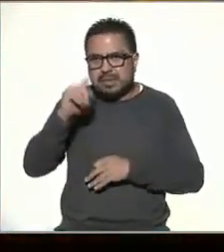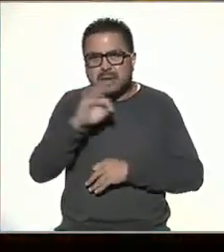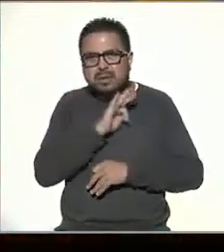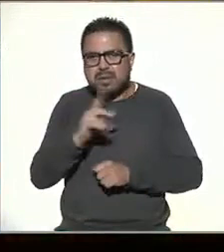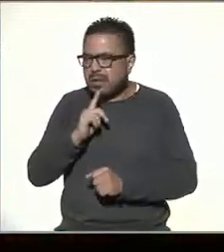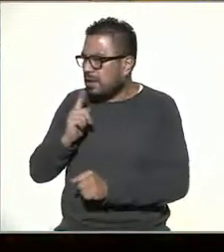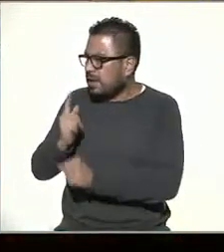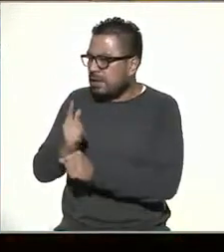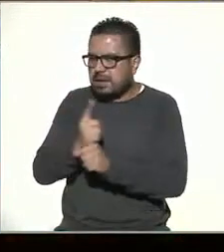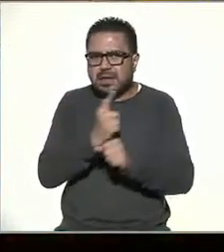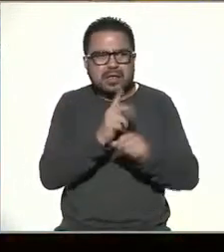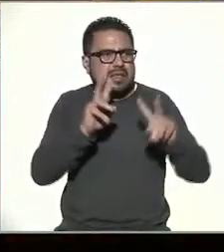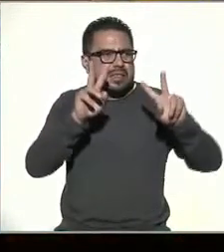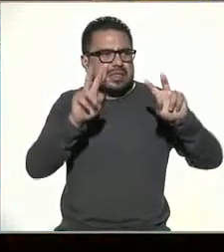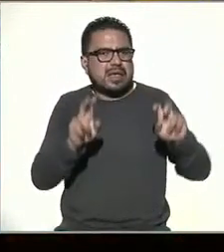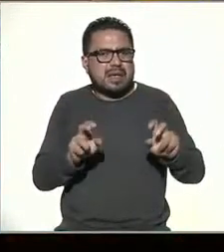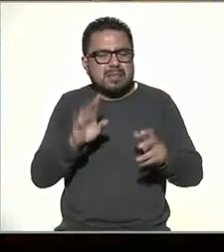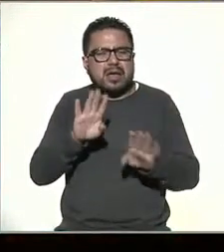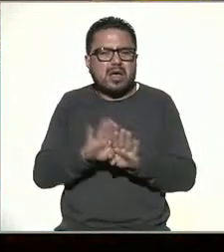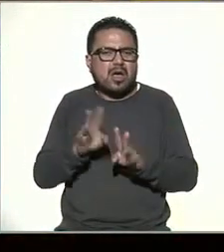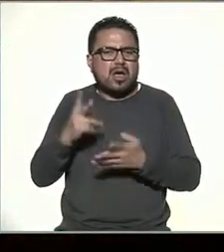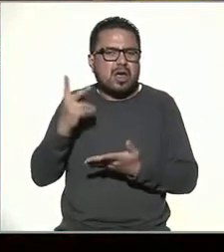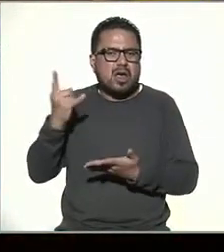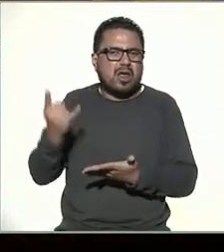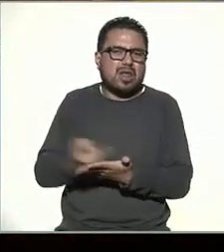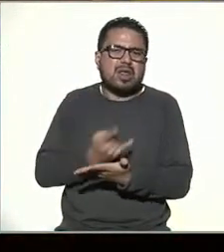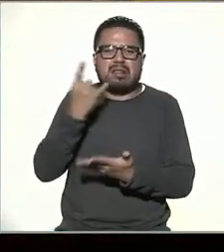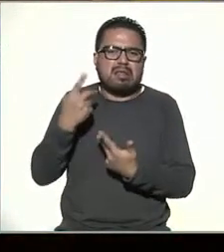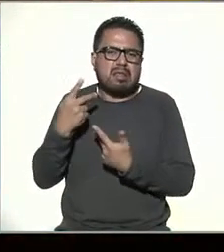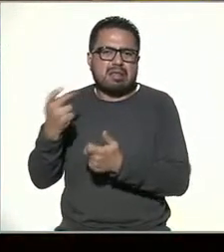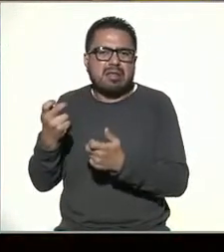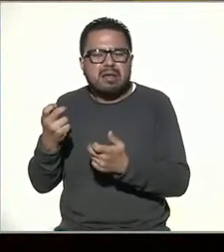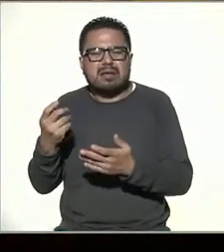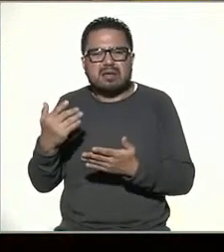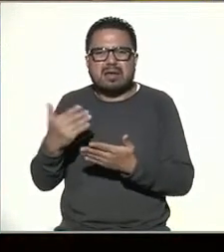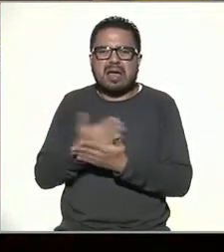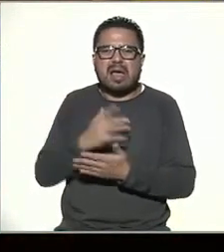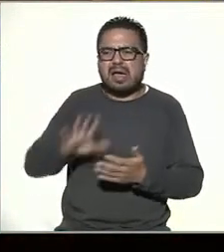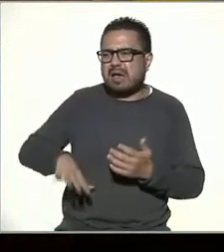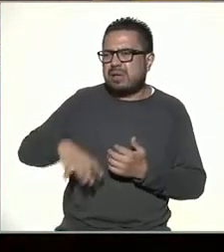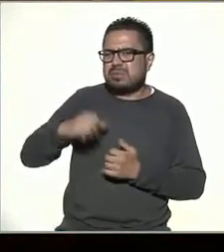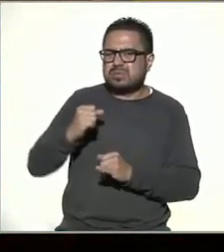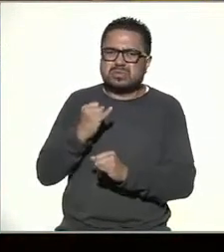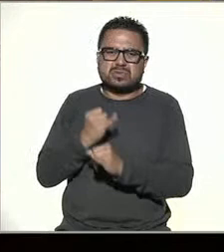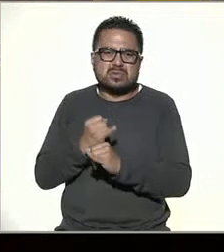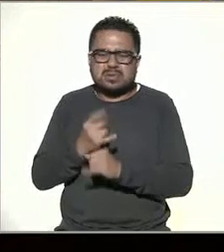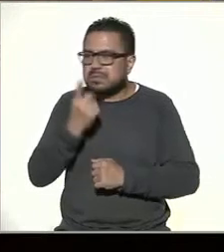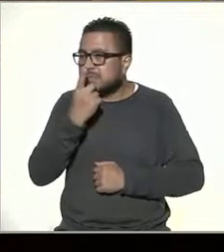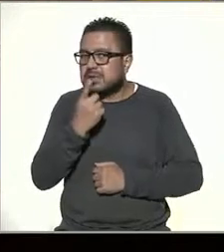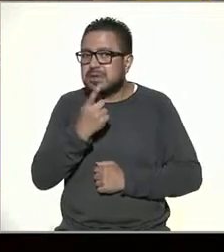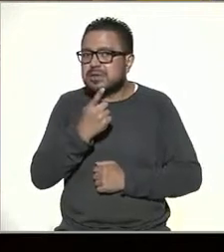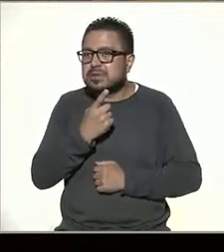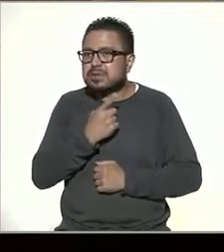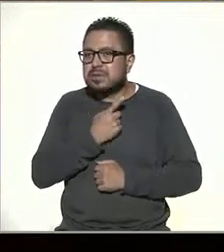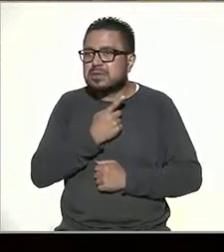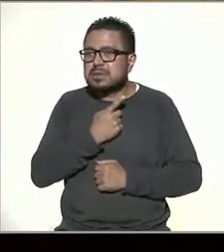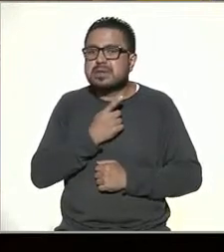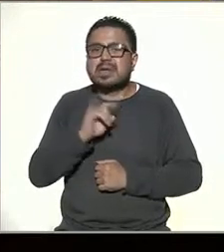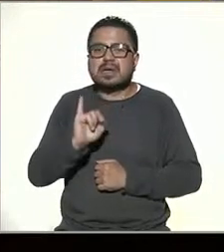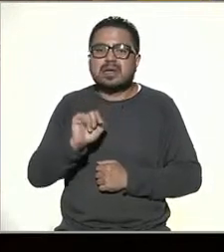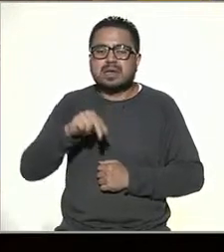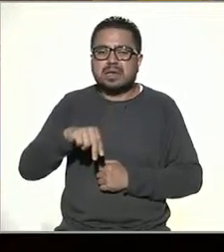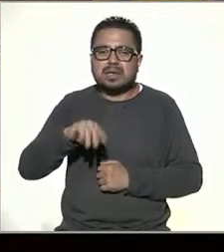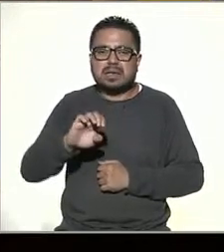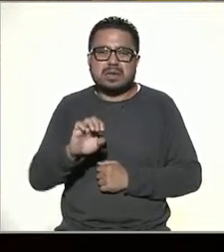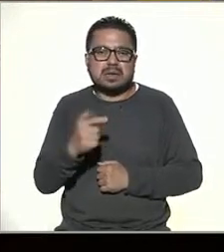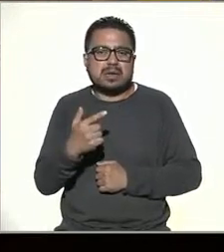detectar todos estos asuntos de fraudes de ciberataques de ciberacoso ¿qué nos dicen los datos de Inegi al